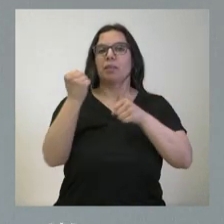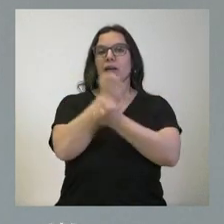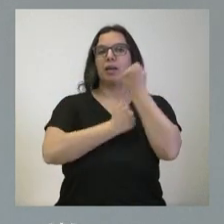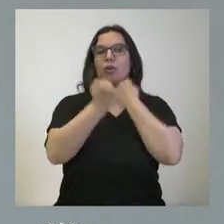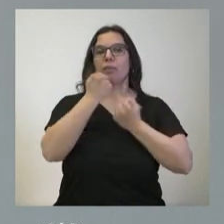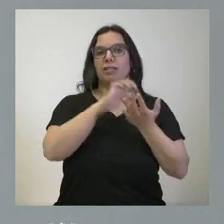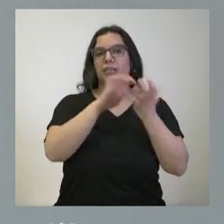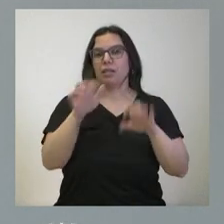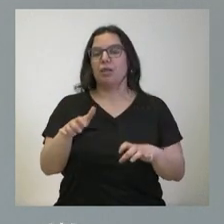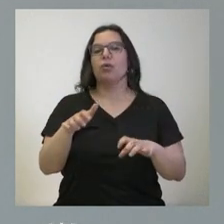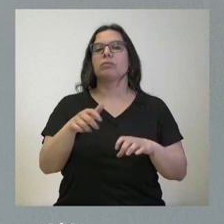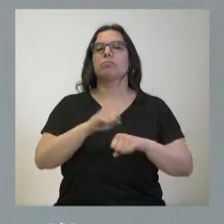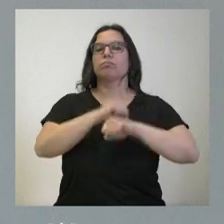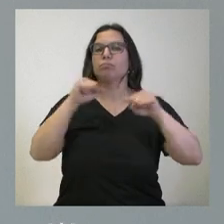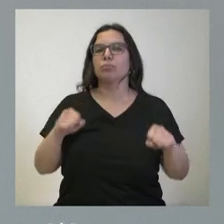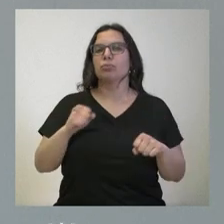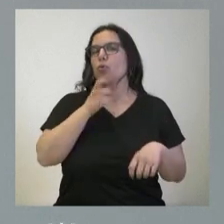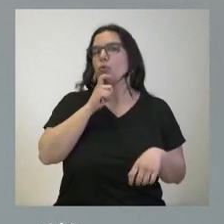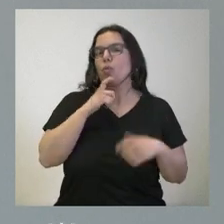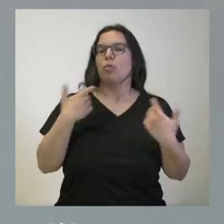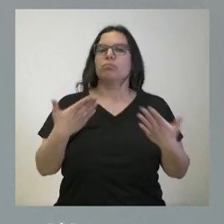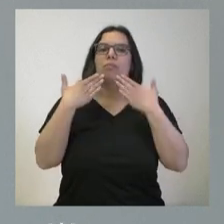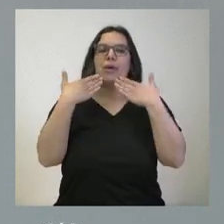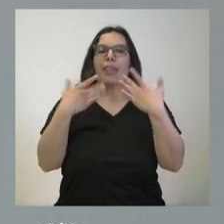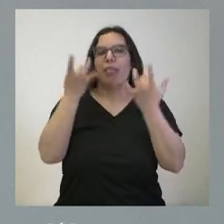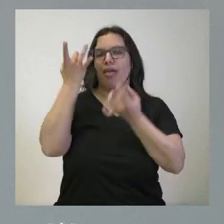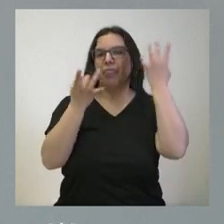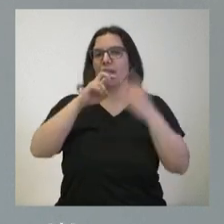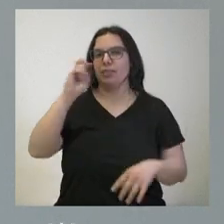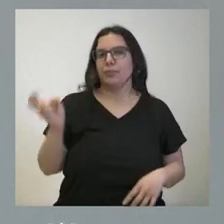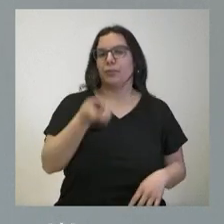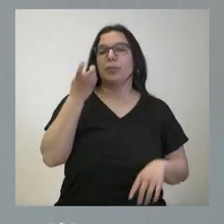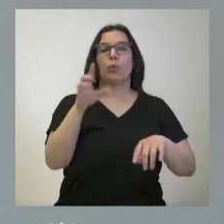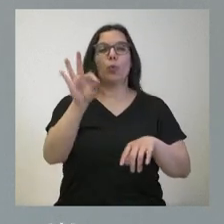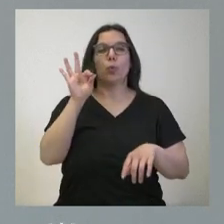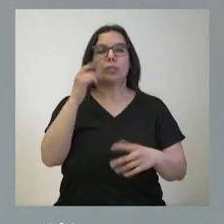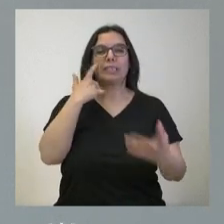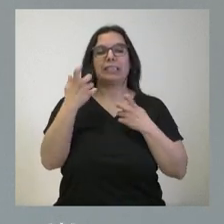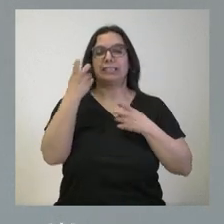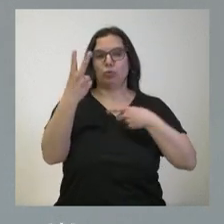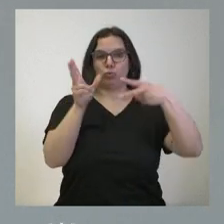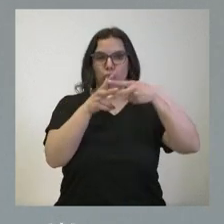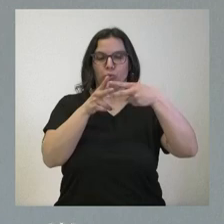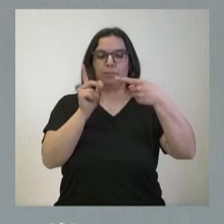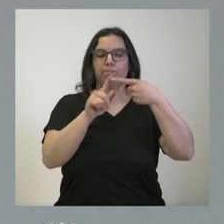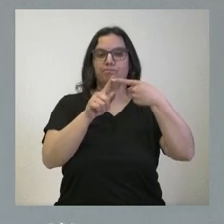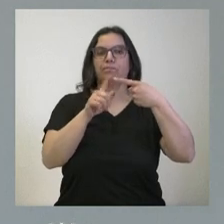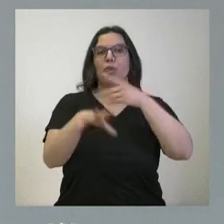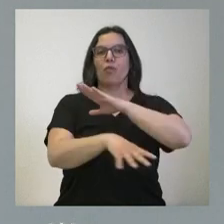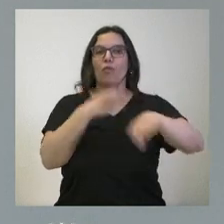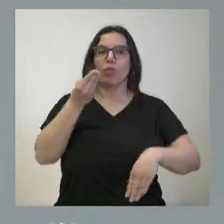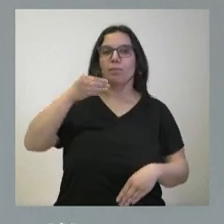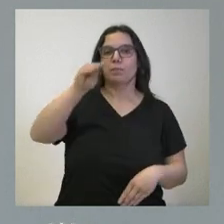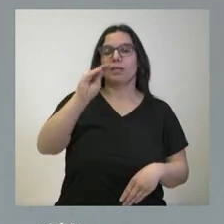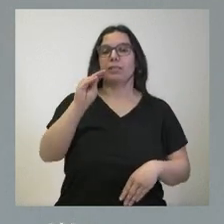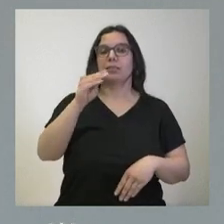Castilla y León que hemos reforzado a través de varias iniciativas. Destacaría especialmente dos, los fondos adicionales